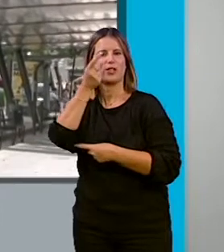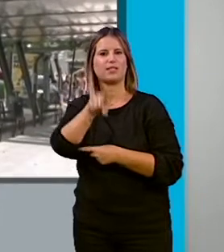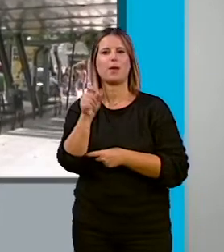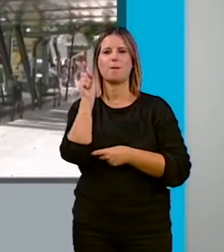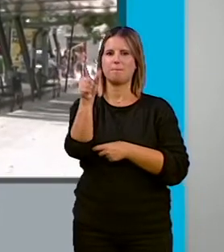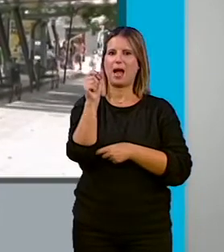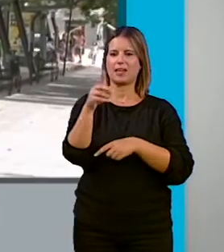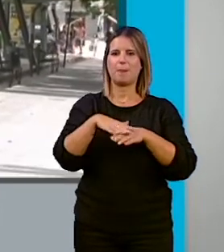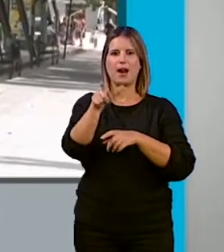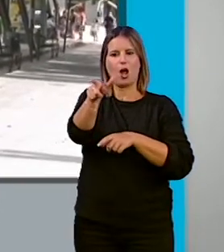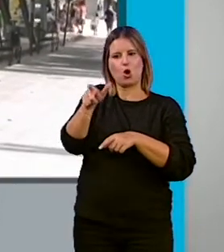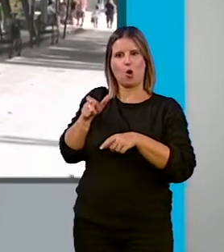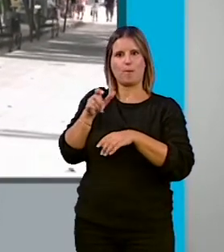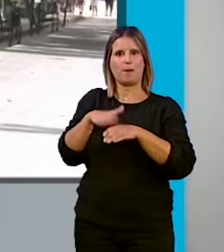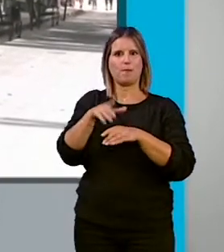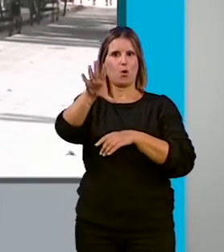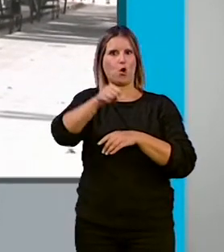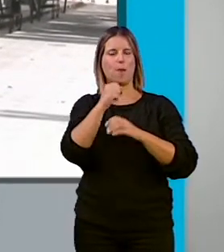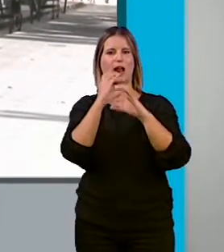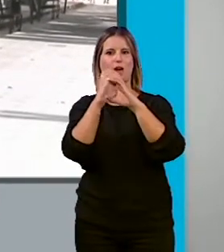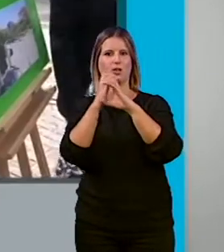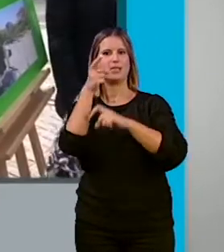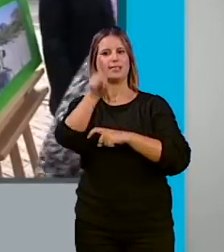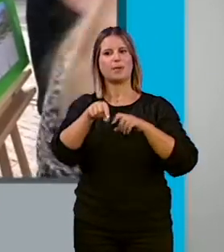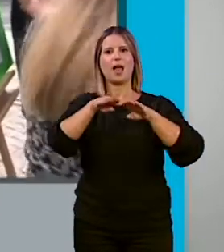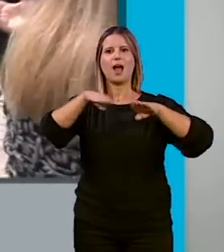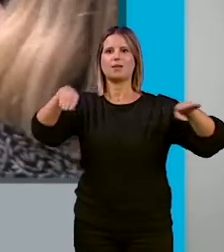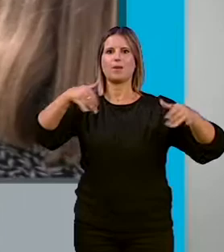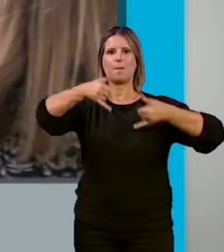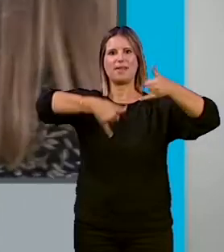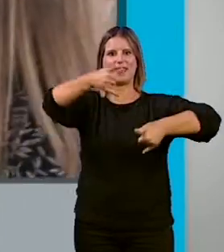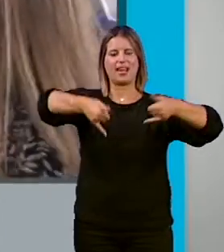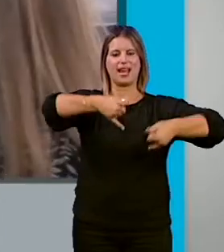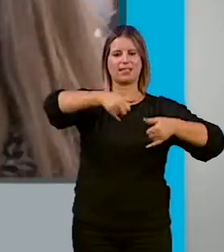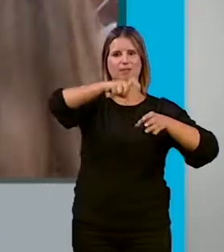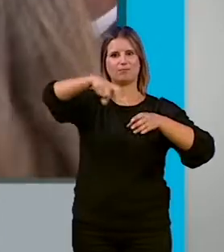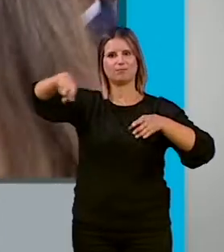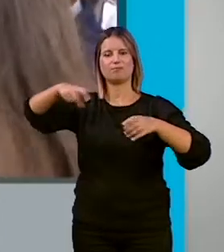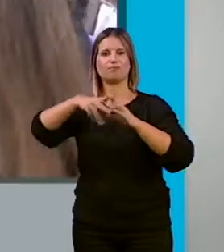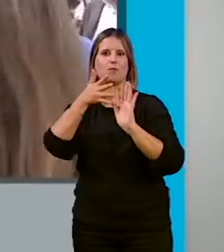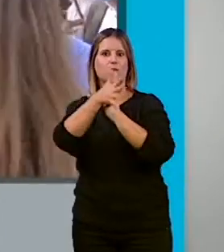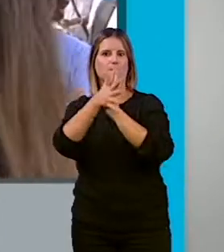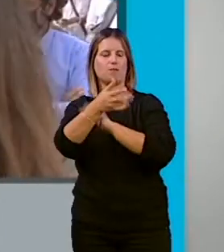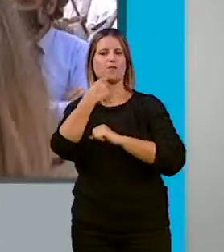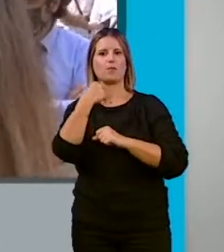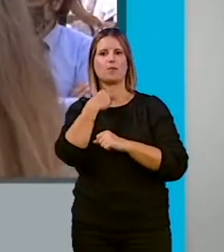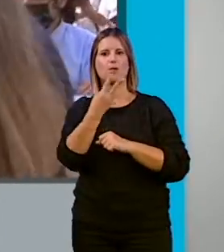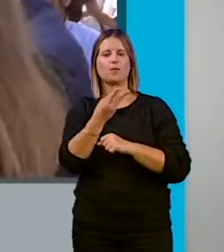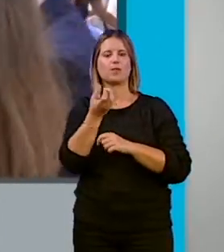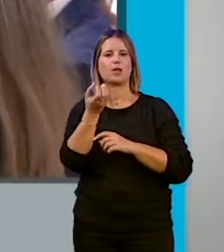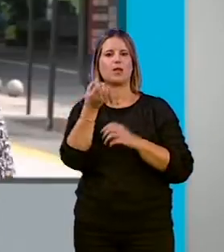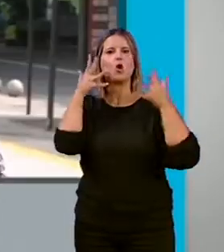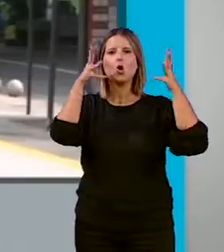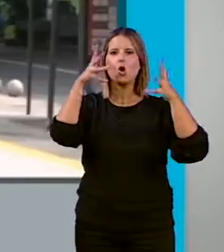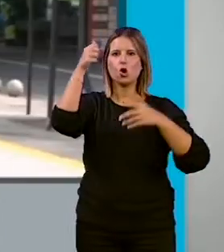expedición de billetes y una zona de estacionamiento seguro de bicicletas. Así lo ha anunciado la Consejería de Fomento, Infraestructuras y Ordenación del Territorio.